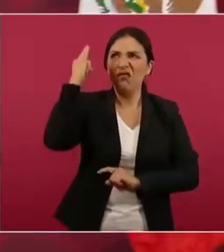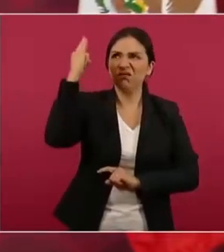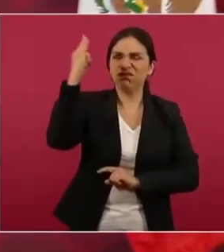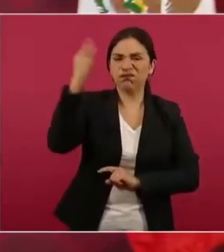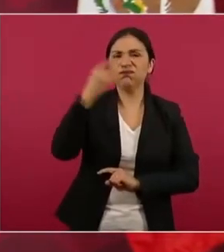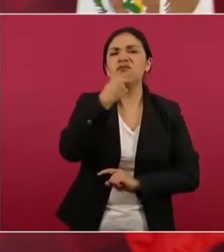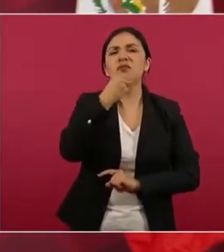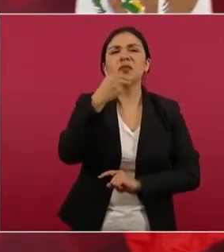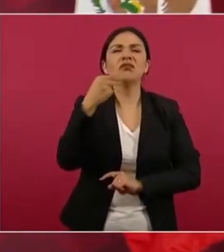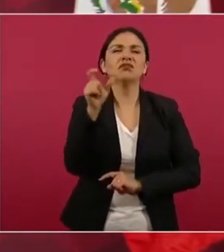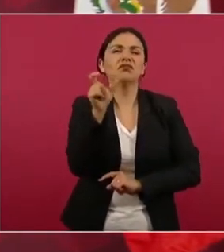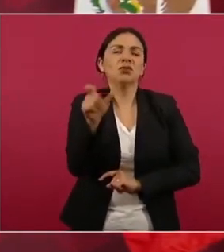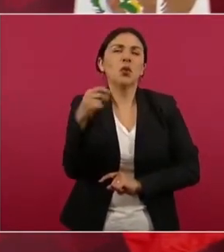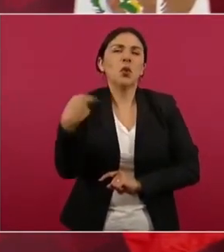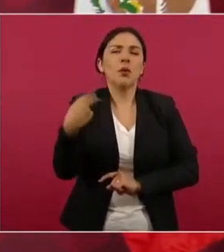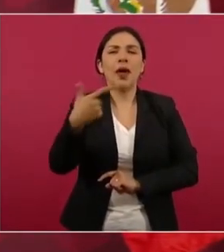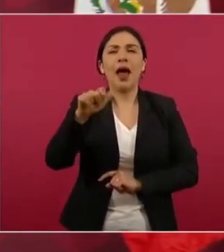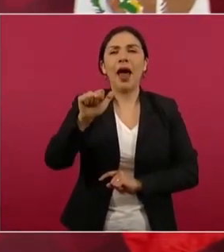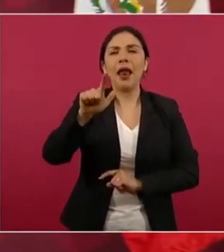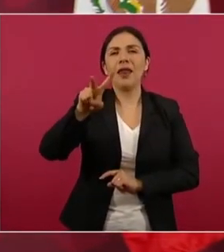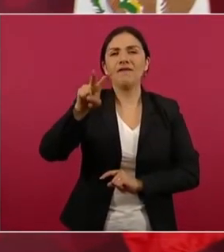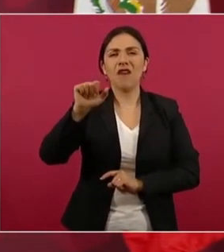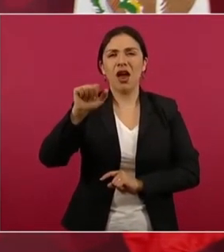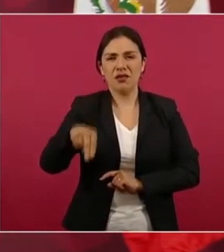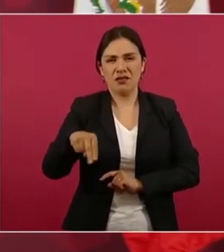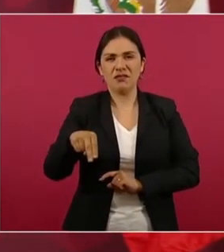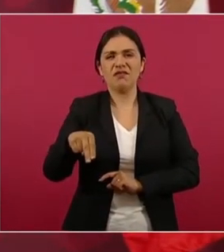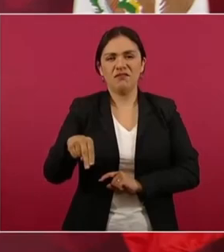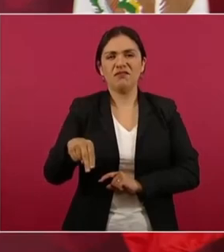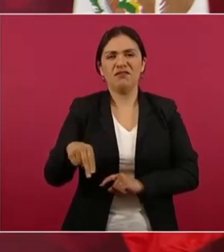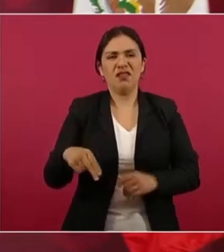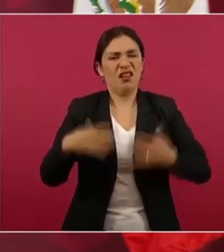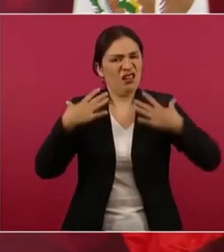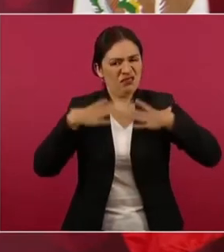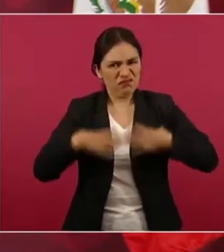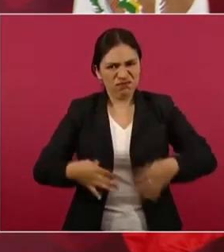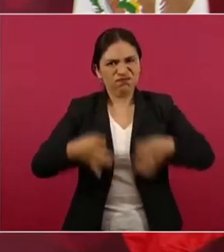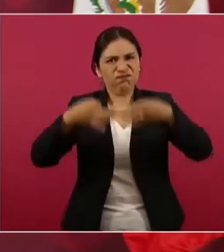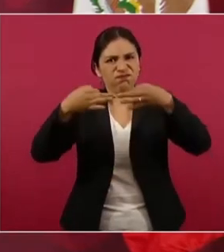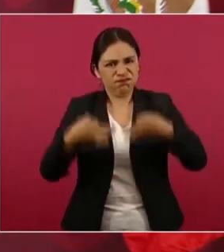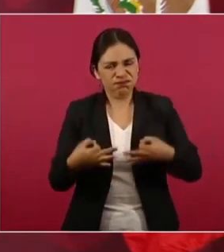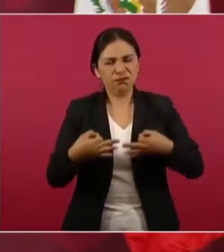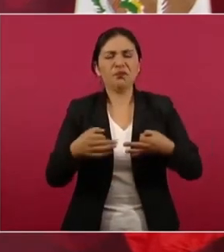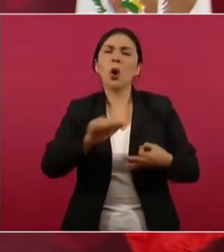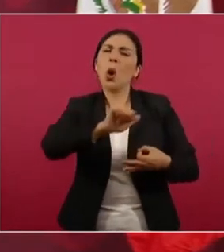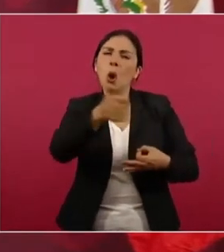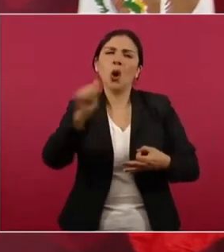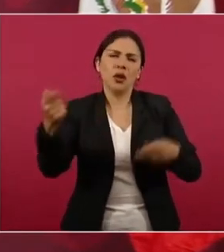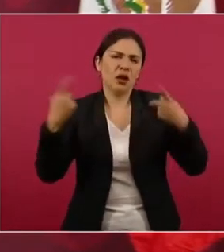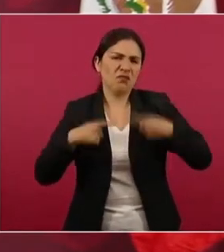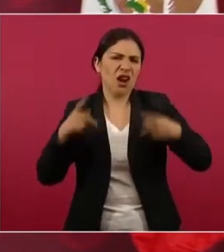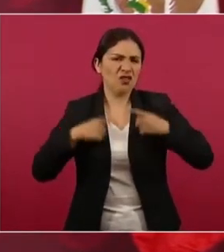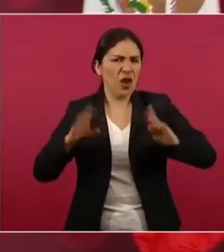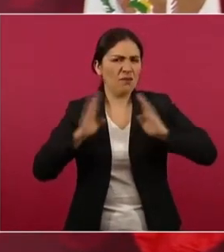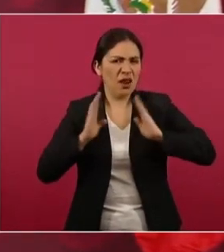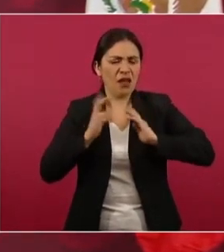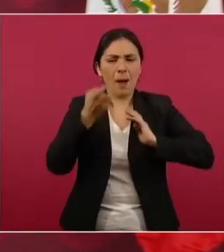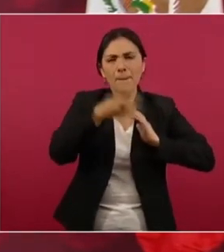Galván, con sus uniformes y otros militares.